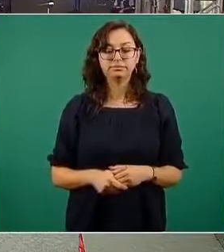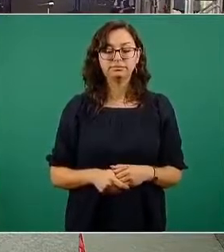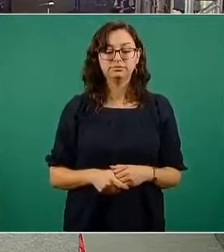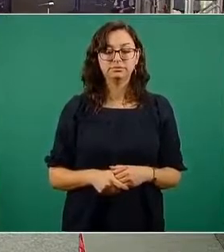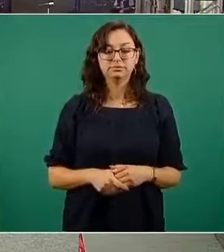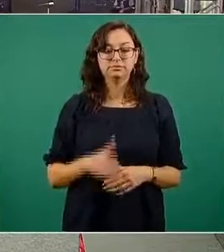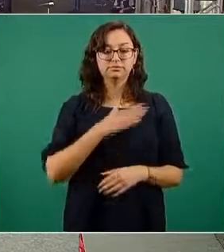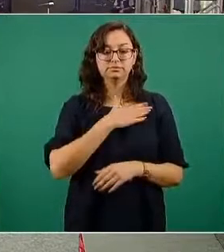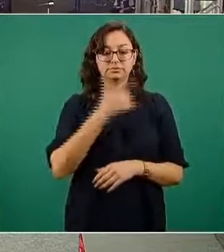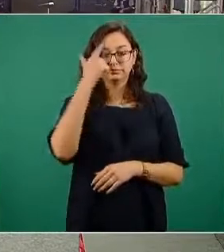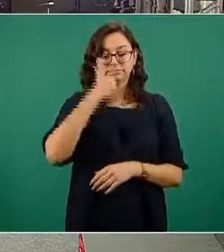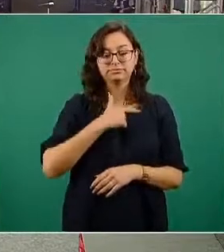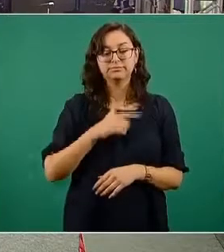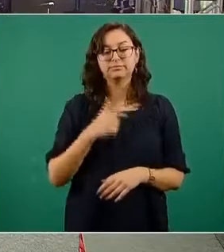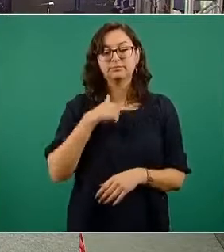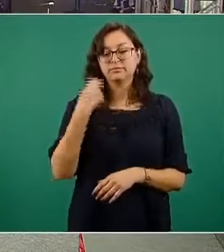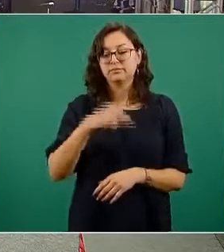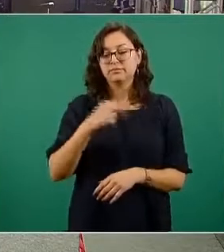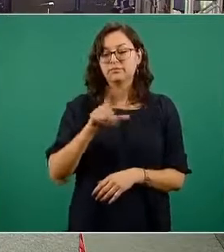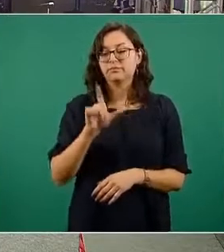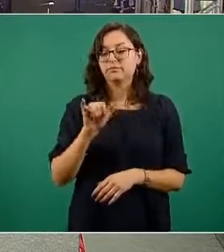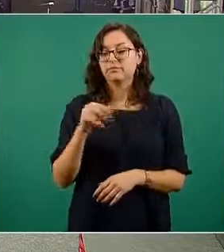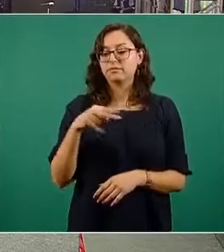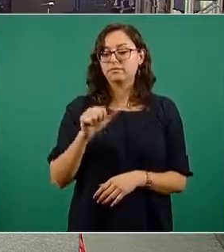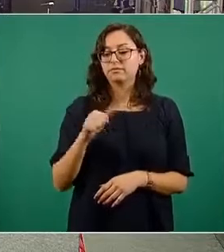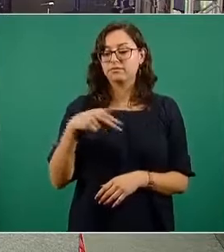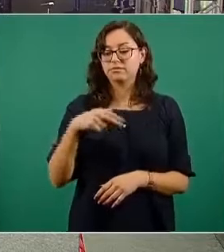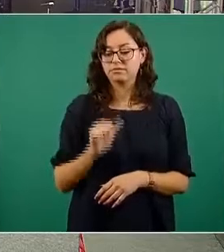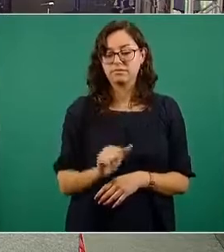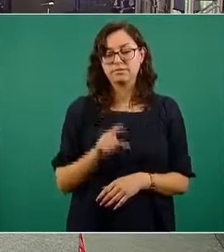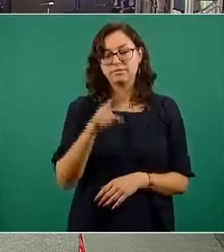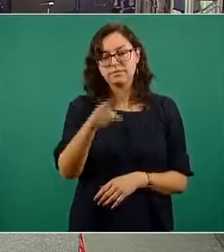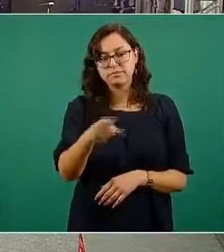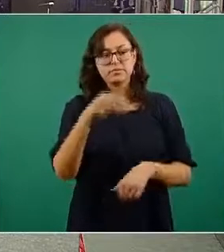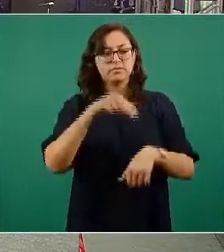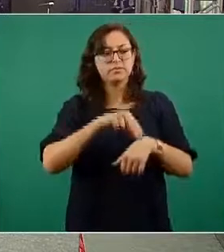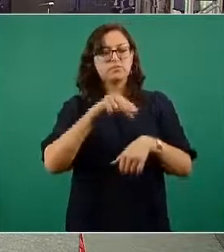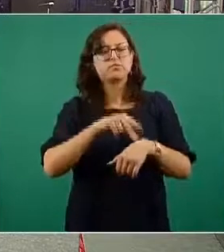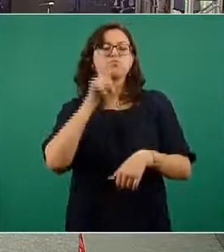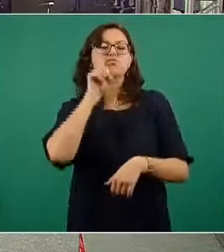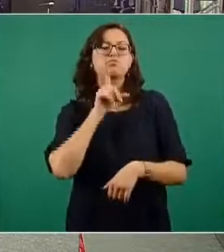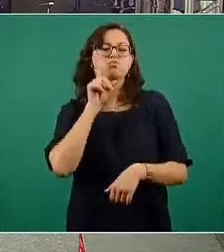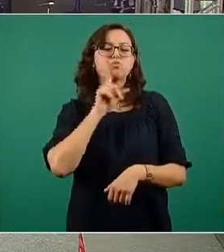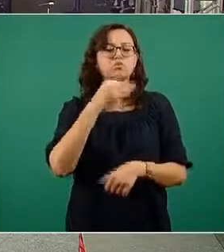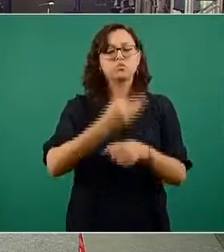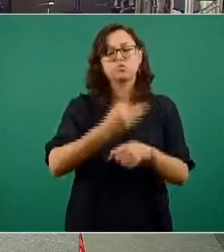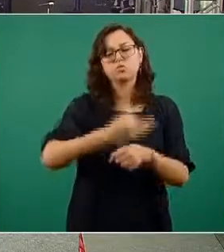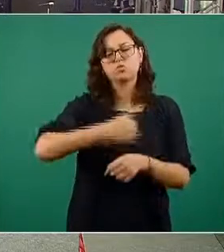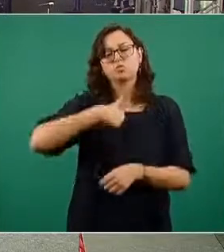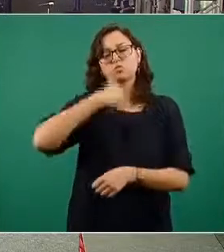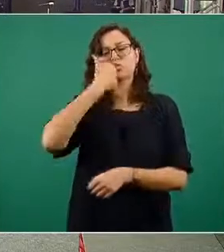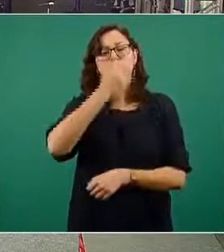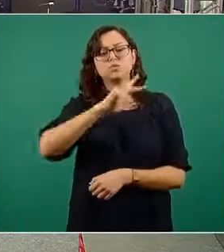Buenas noches Liliana Noble de Porso Saludable Doctora Verdi Chepsky quiero aprovechar la pregunta de mi compañero Héctor